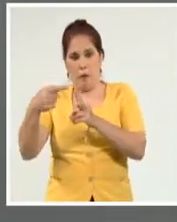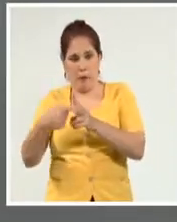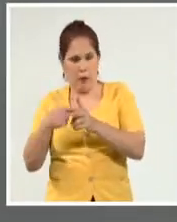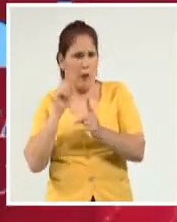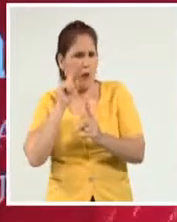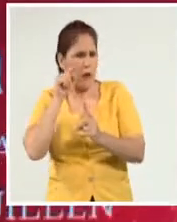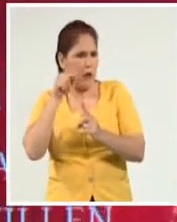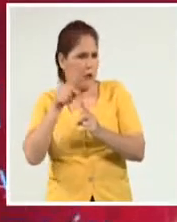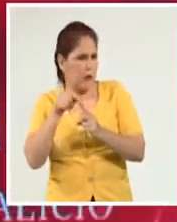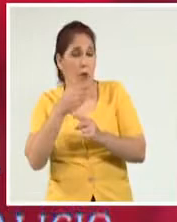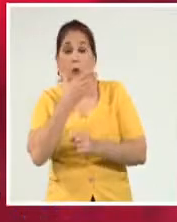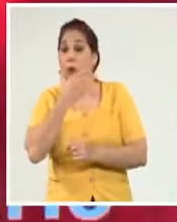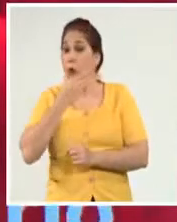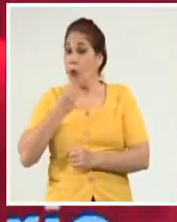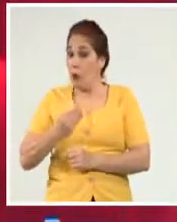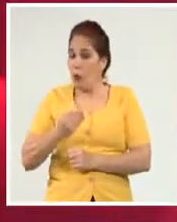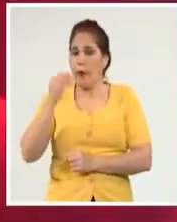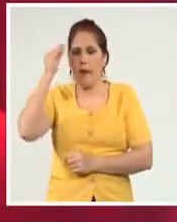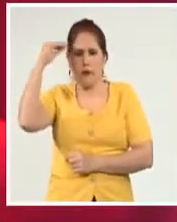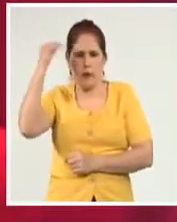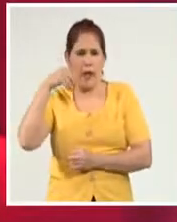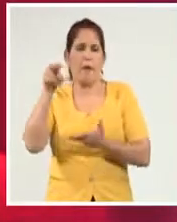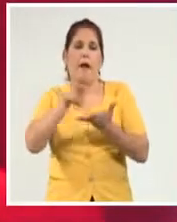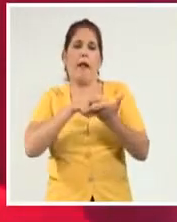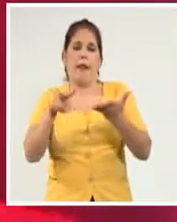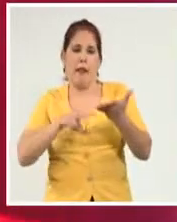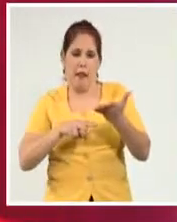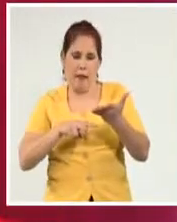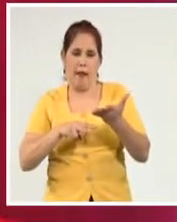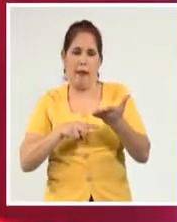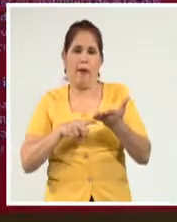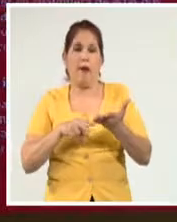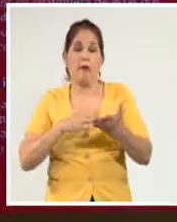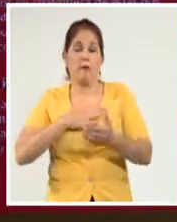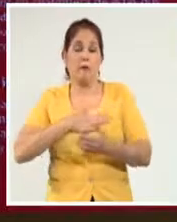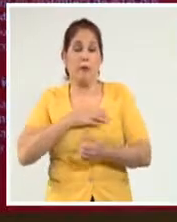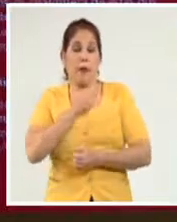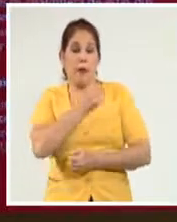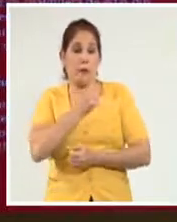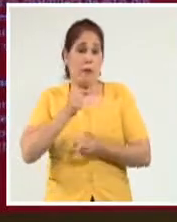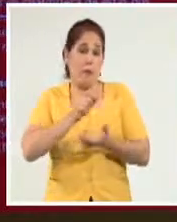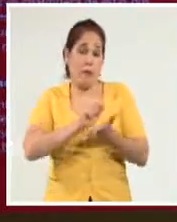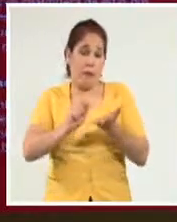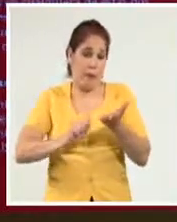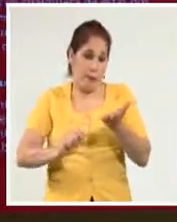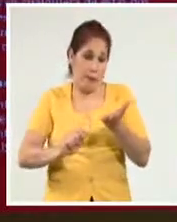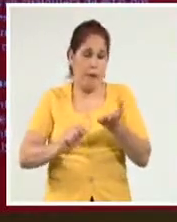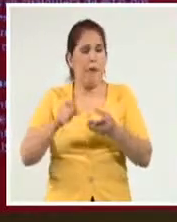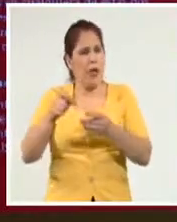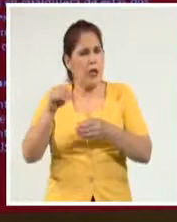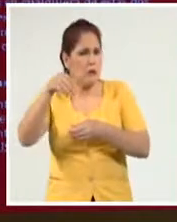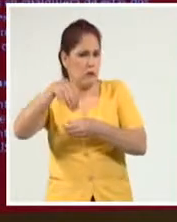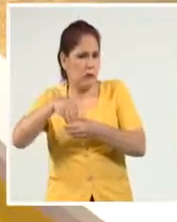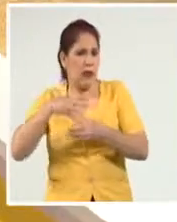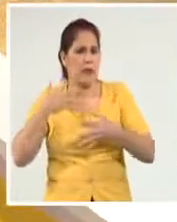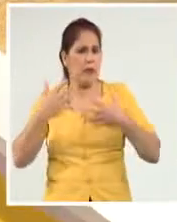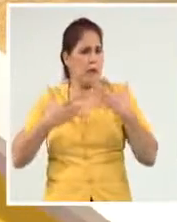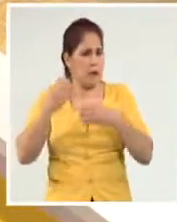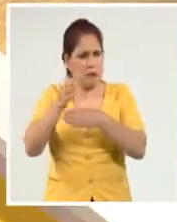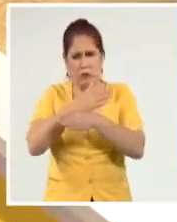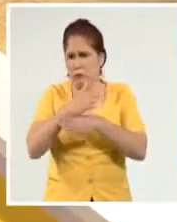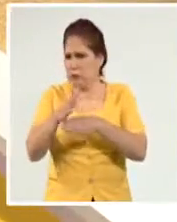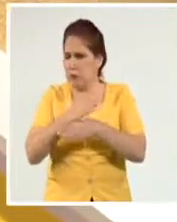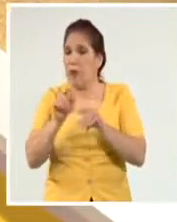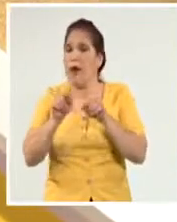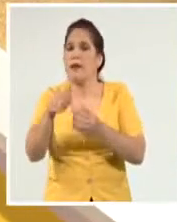acercar a los jóvenes a la obra de Nicolás Guillén. El programa del coloquio y festival incluirá varias actividades culturales que